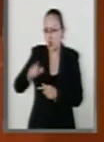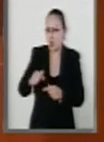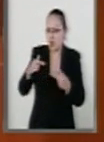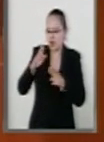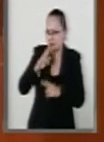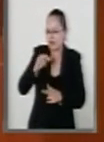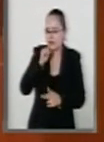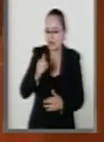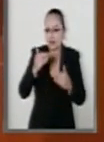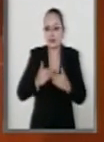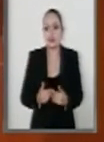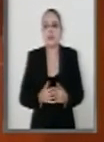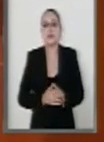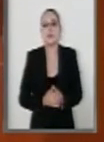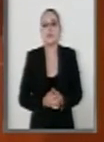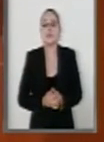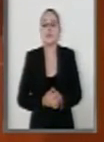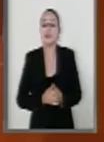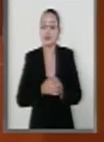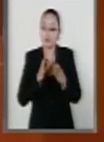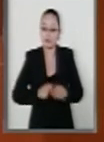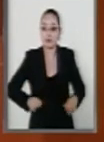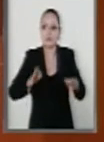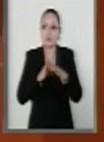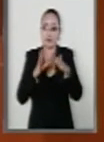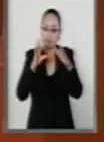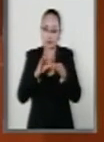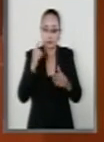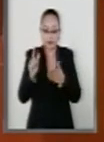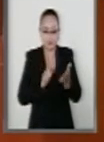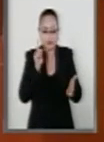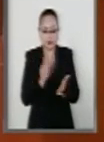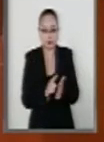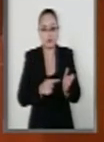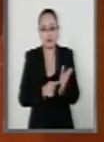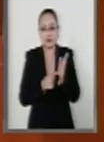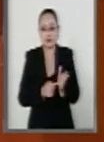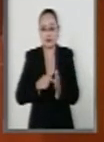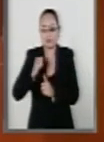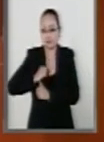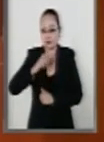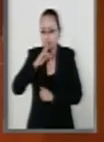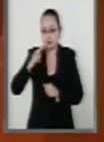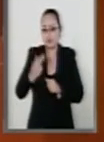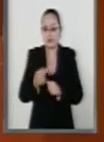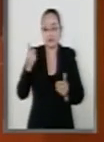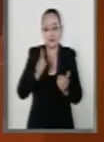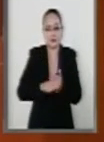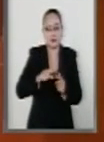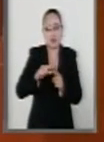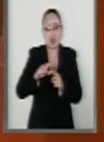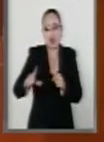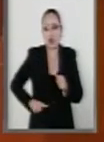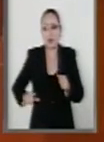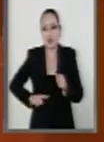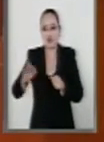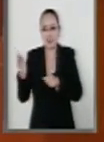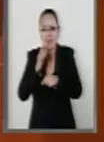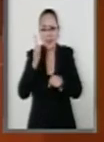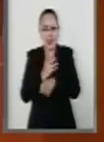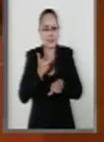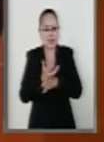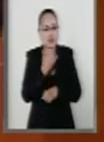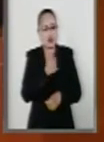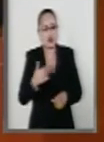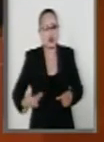degradantes. Cabe señalar que la aplicación de la presente ley corresponde a las autoridades en los tres órdenes de gobierno en el ámbito de